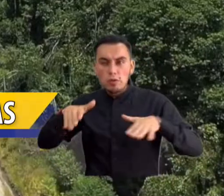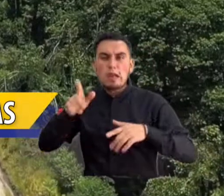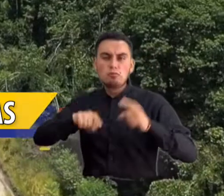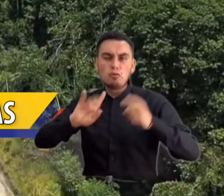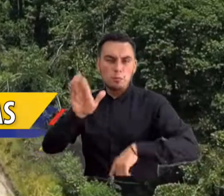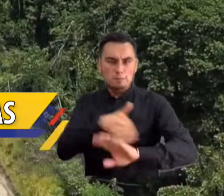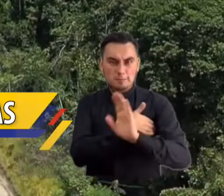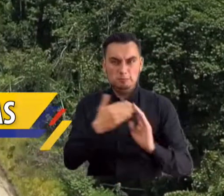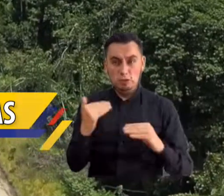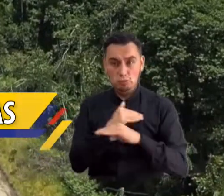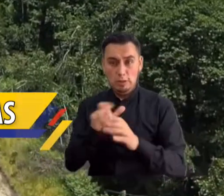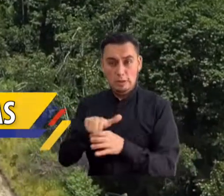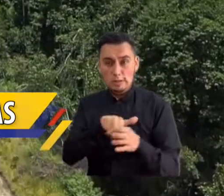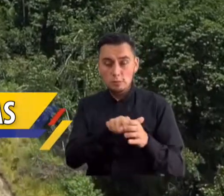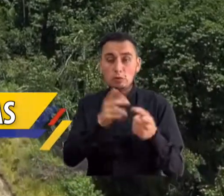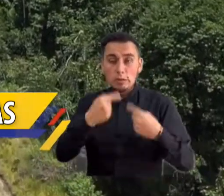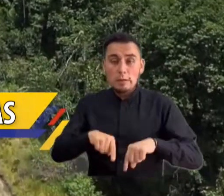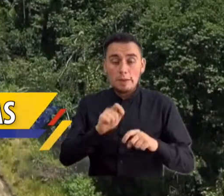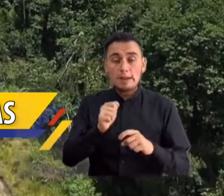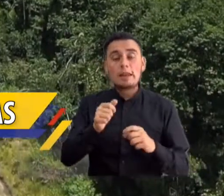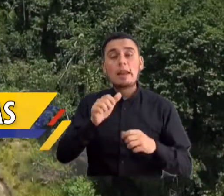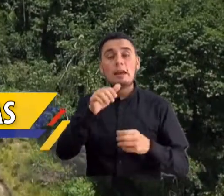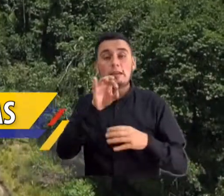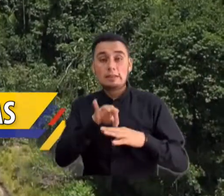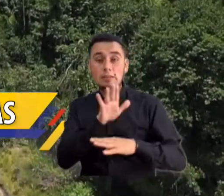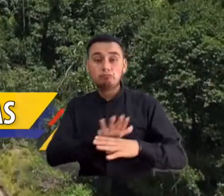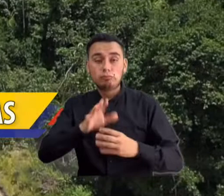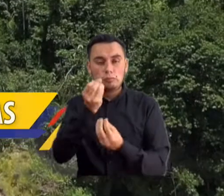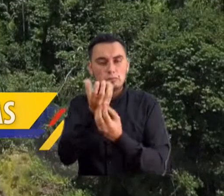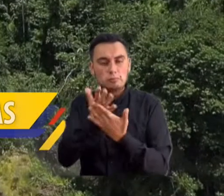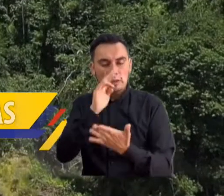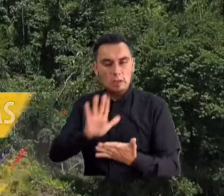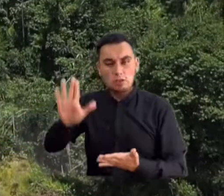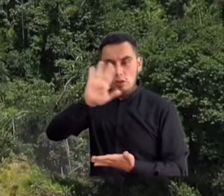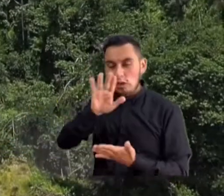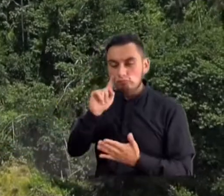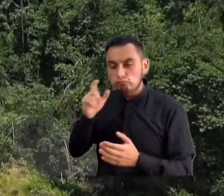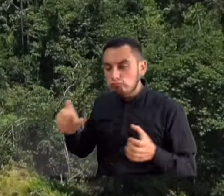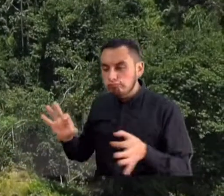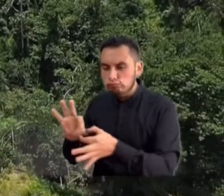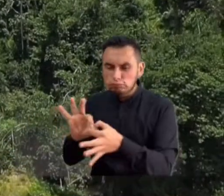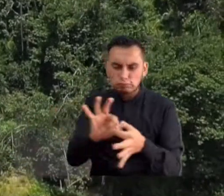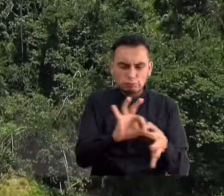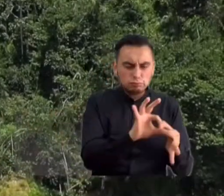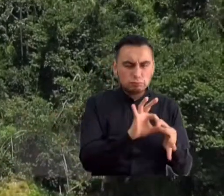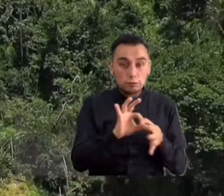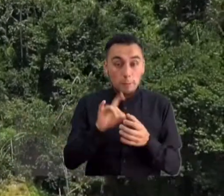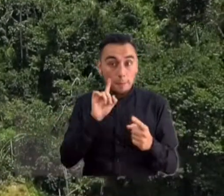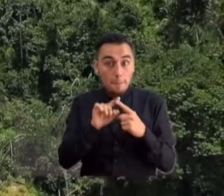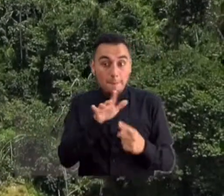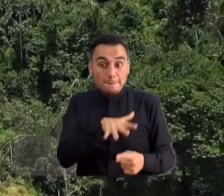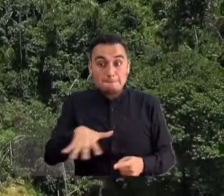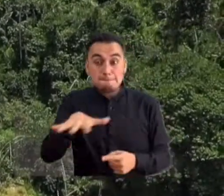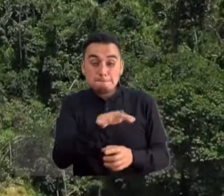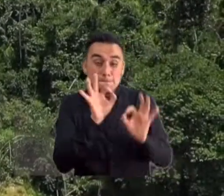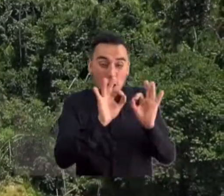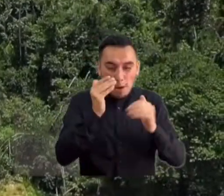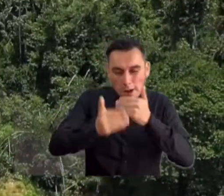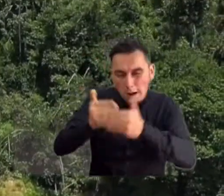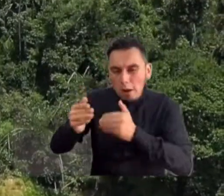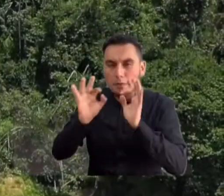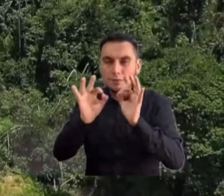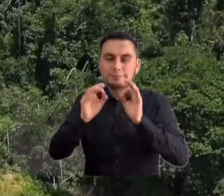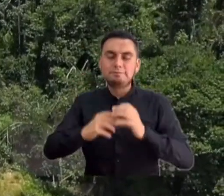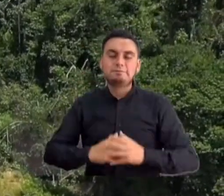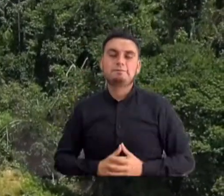entidades públicas como el Ministerio de Transporte y la Agencia Nacional de Infraestructura, entre otras, ha sido fundamental para que las obras se